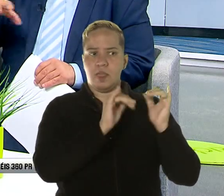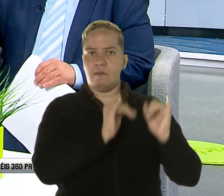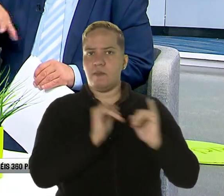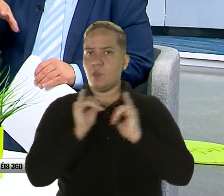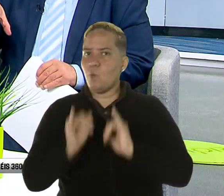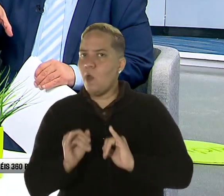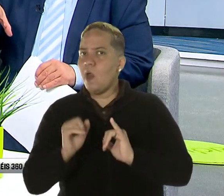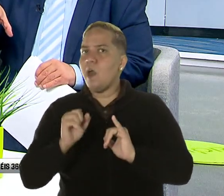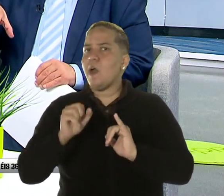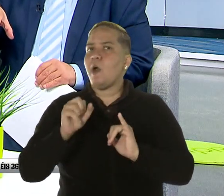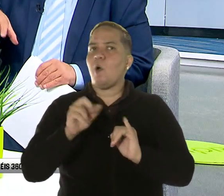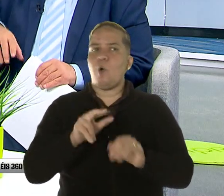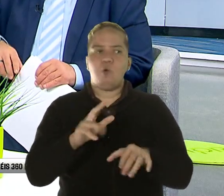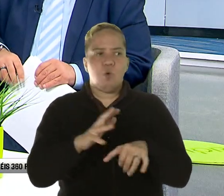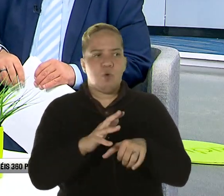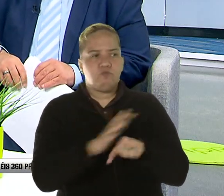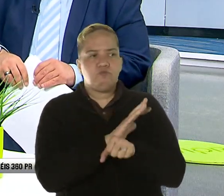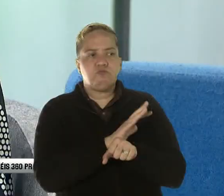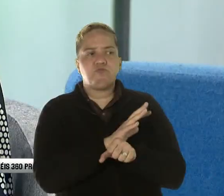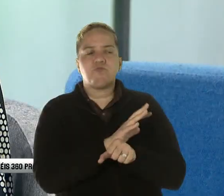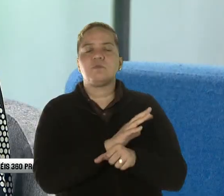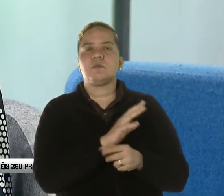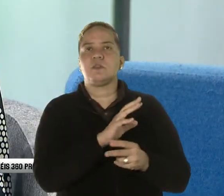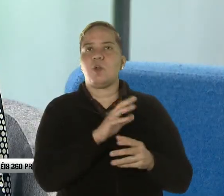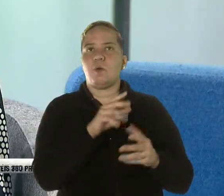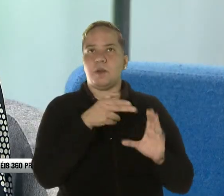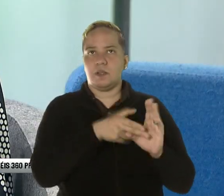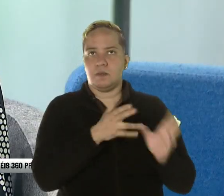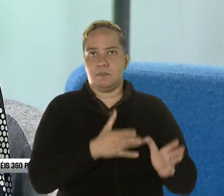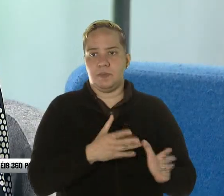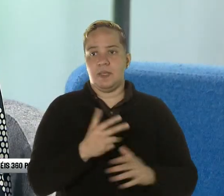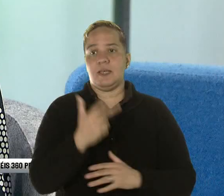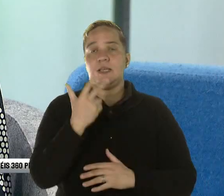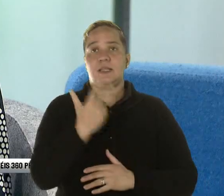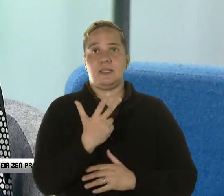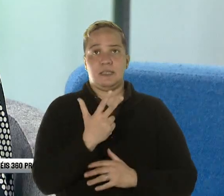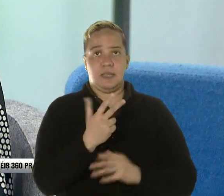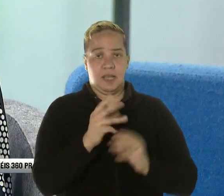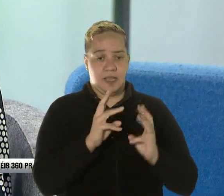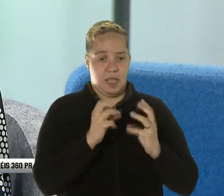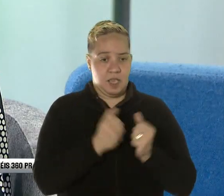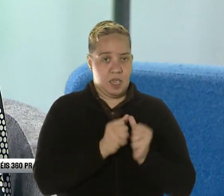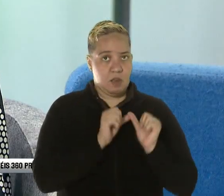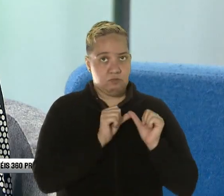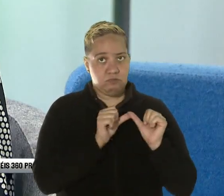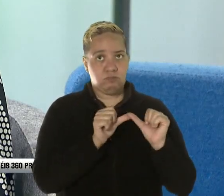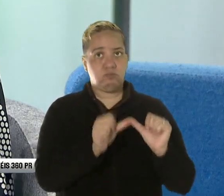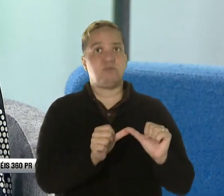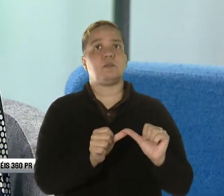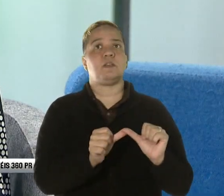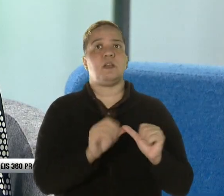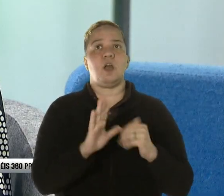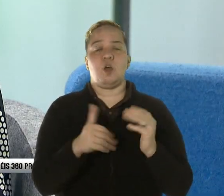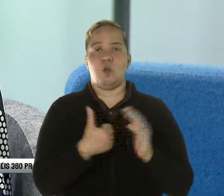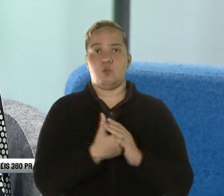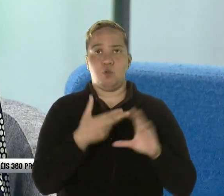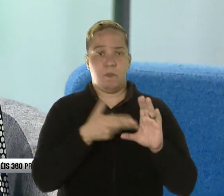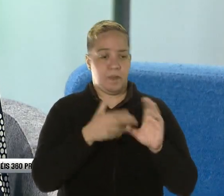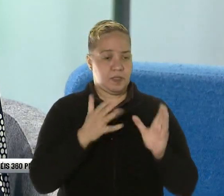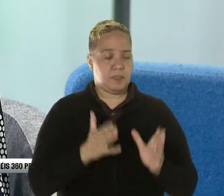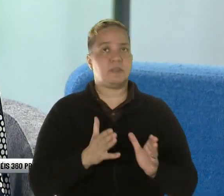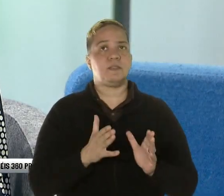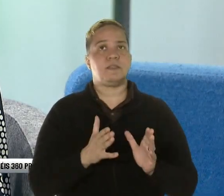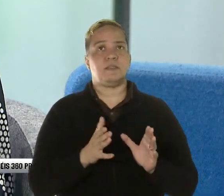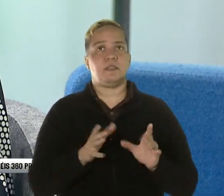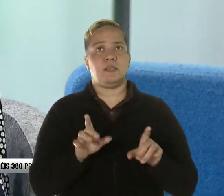que se brinda a la totalidad de los participantes? Se le dan tres talleres concurrentes a todos los participantes y se